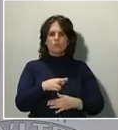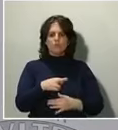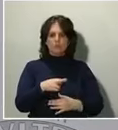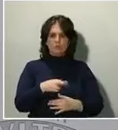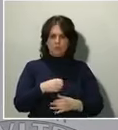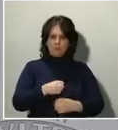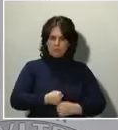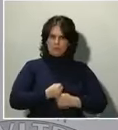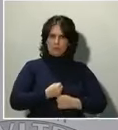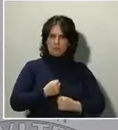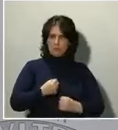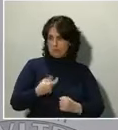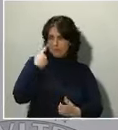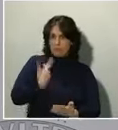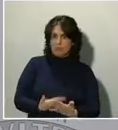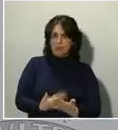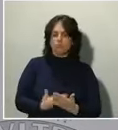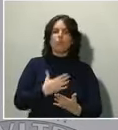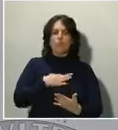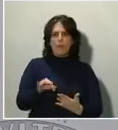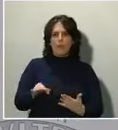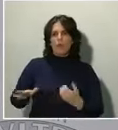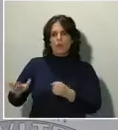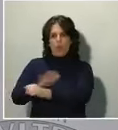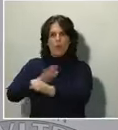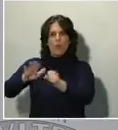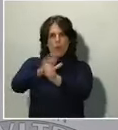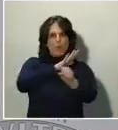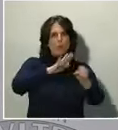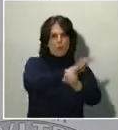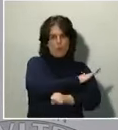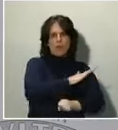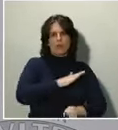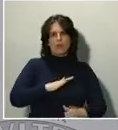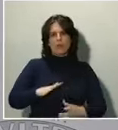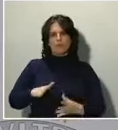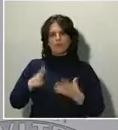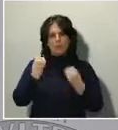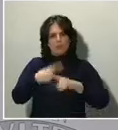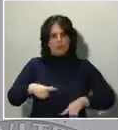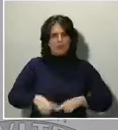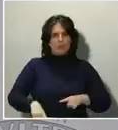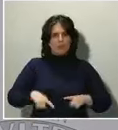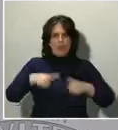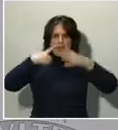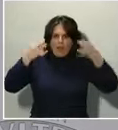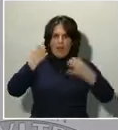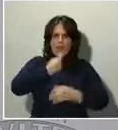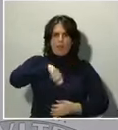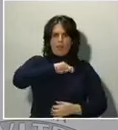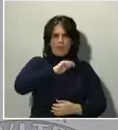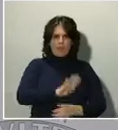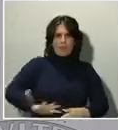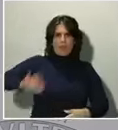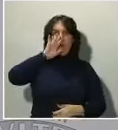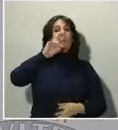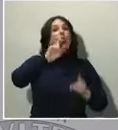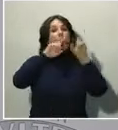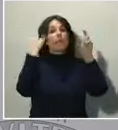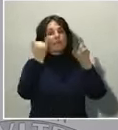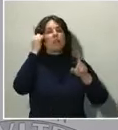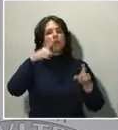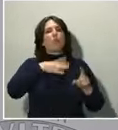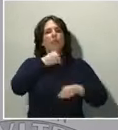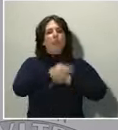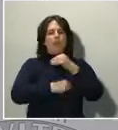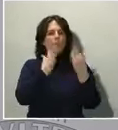de la vida y de la realidad económica y social de nuestro país. Pero también los empresarios pueden hacer muchas cosas. Los trabajadores también